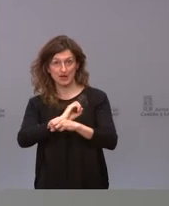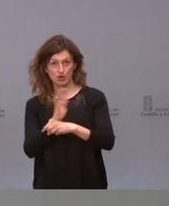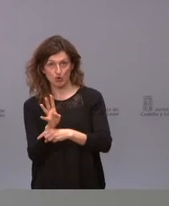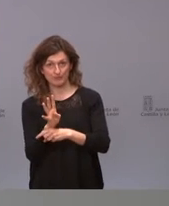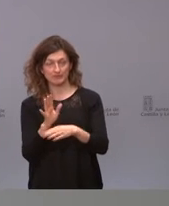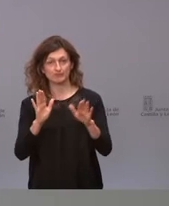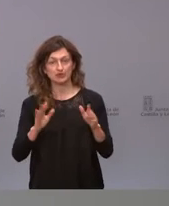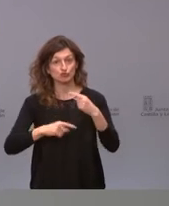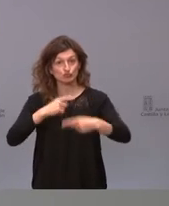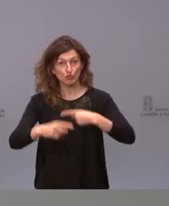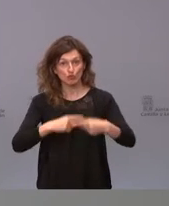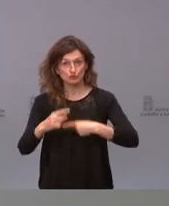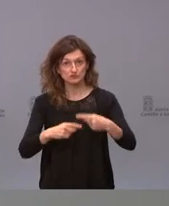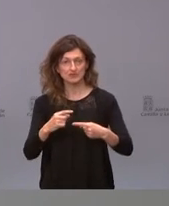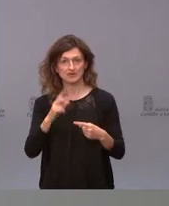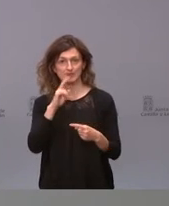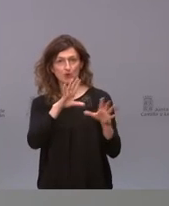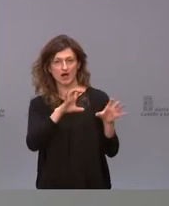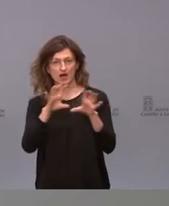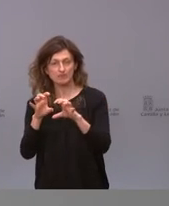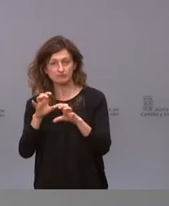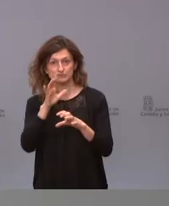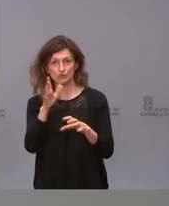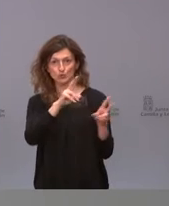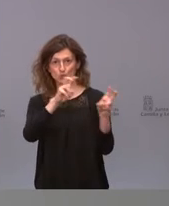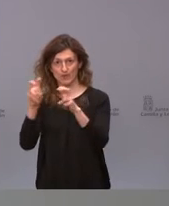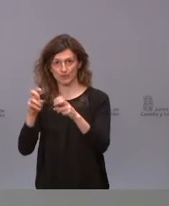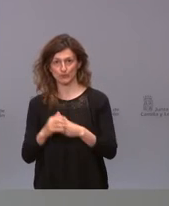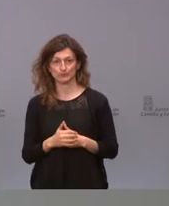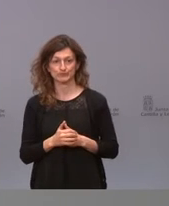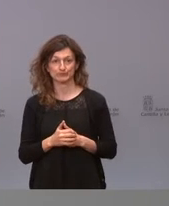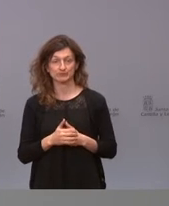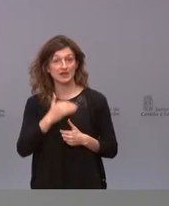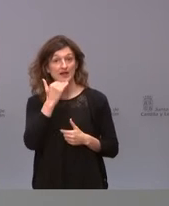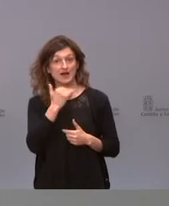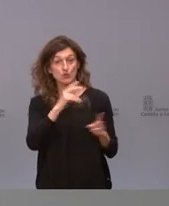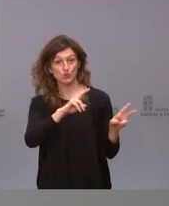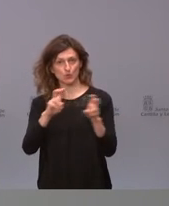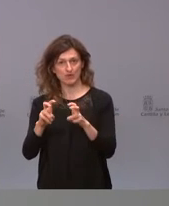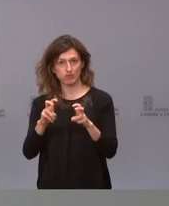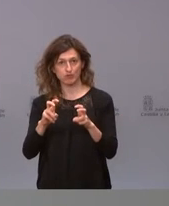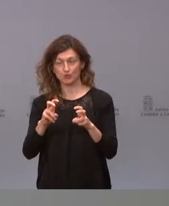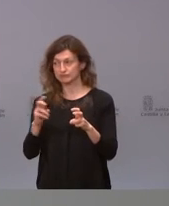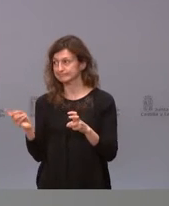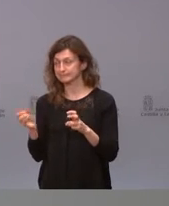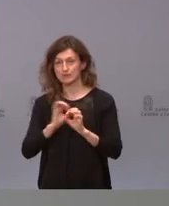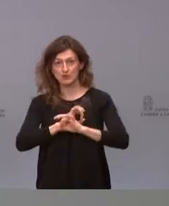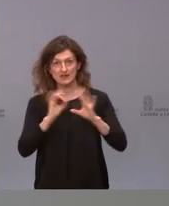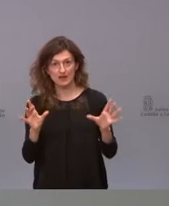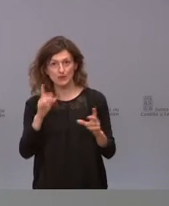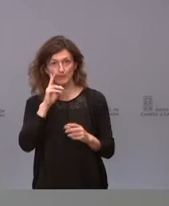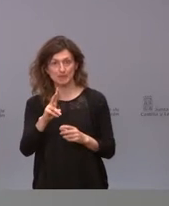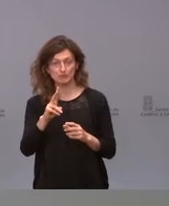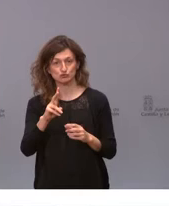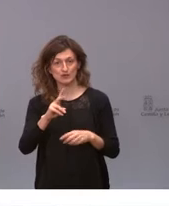pero todos los días vamos aprendiendo algo nuevo. Algo que tenemos claro es cómo va subiendo